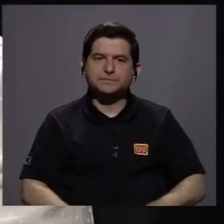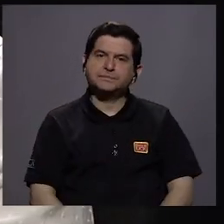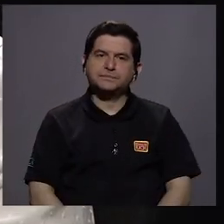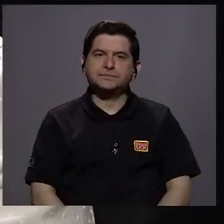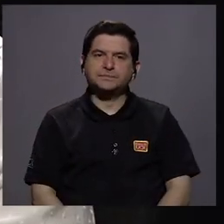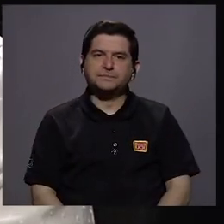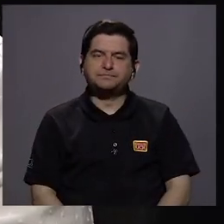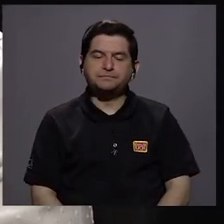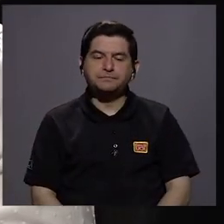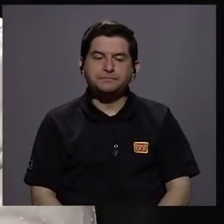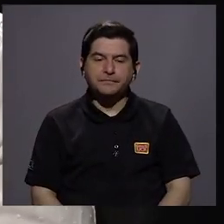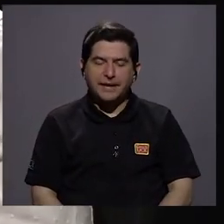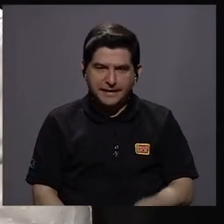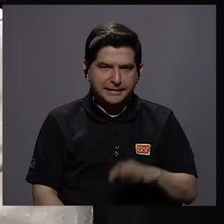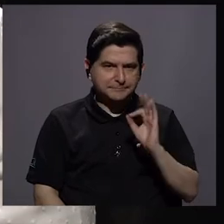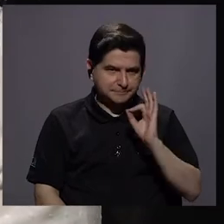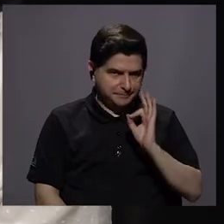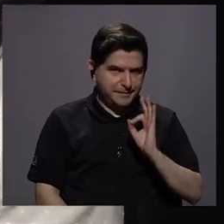Ok.